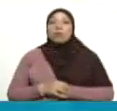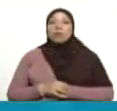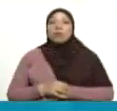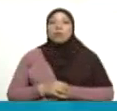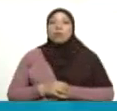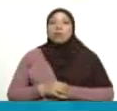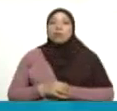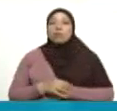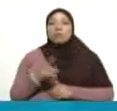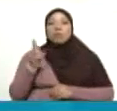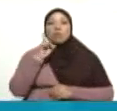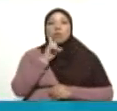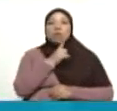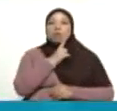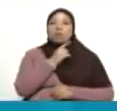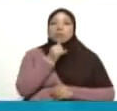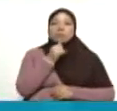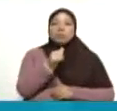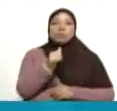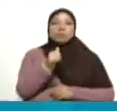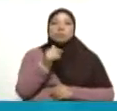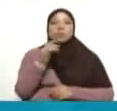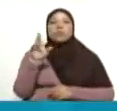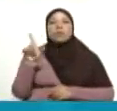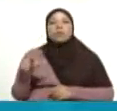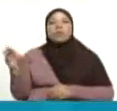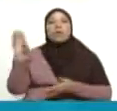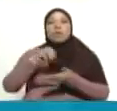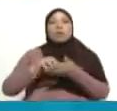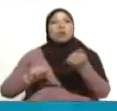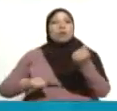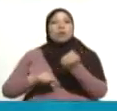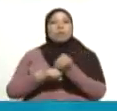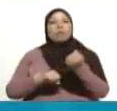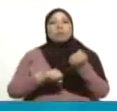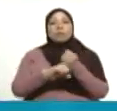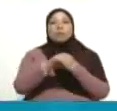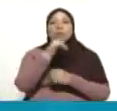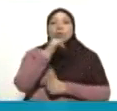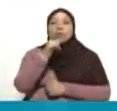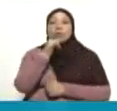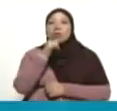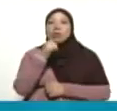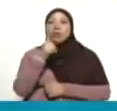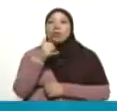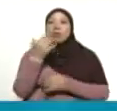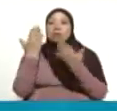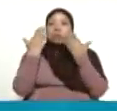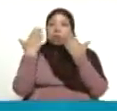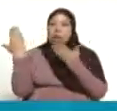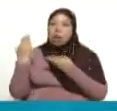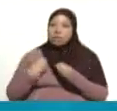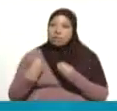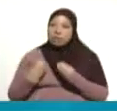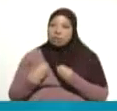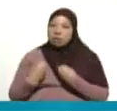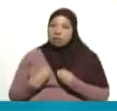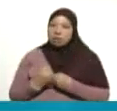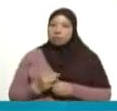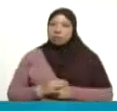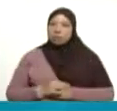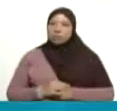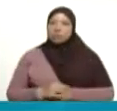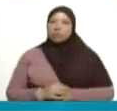mires a quien. Un hombre de bien. Y además ratifica que en esta vida, esto es